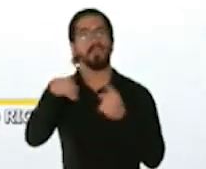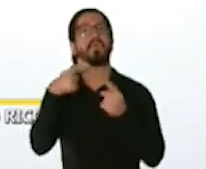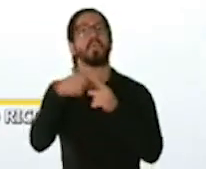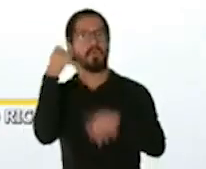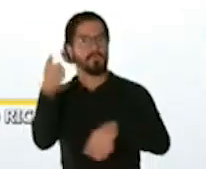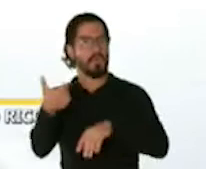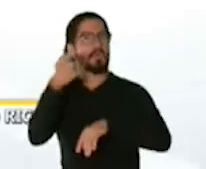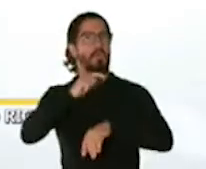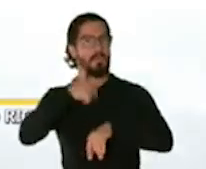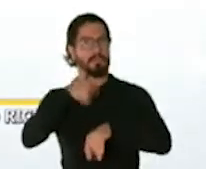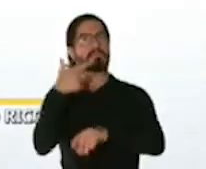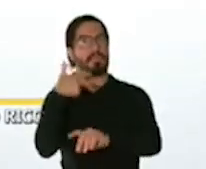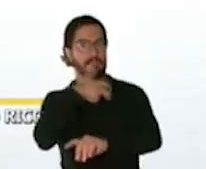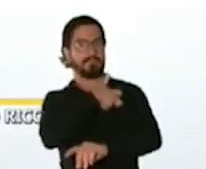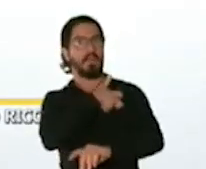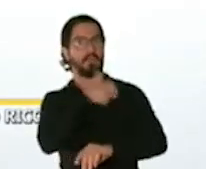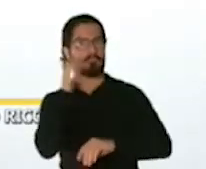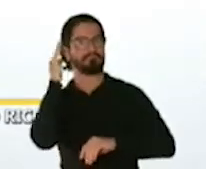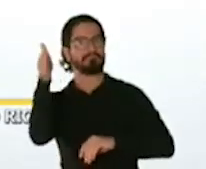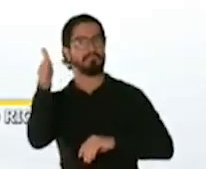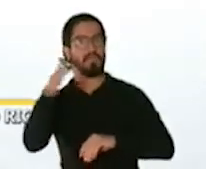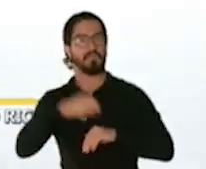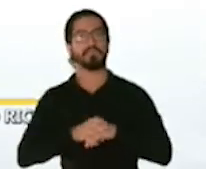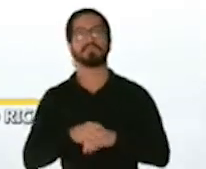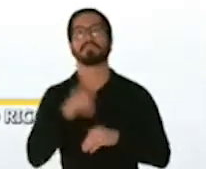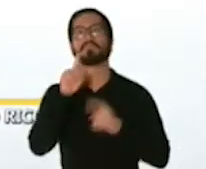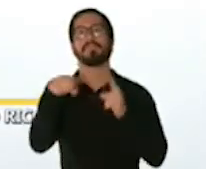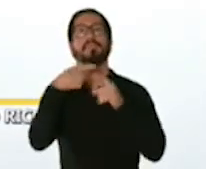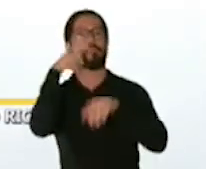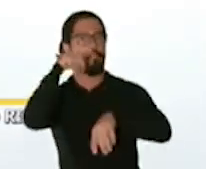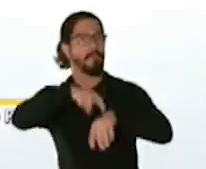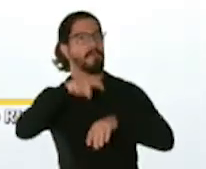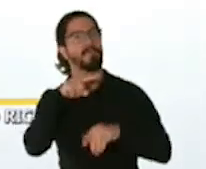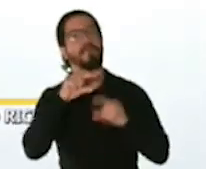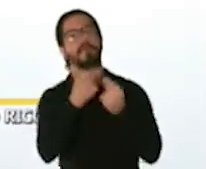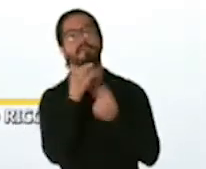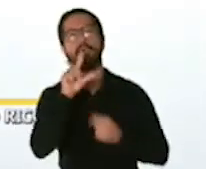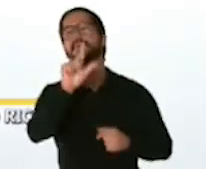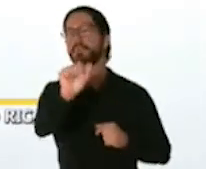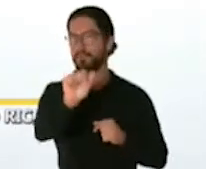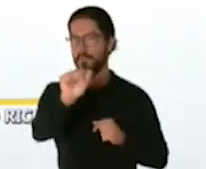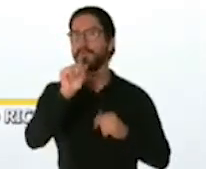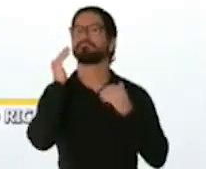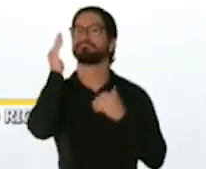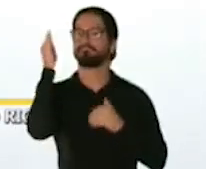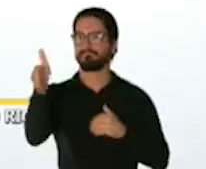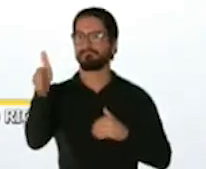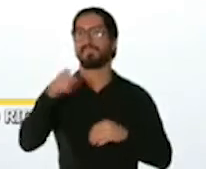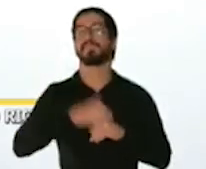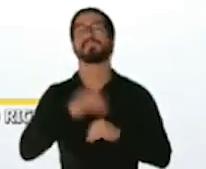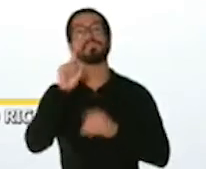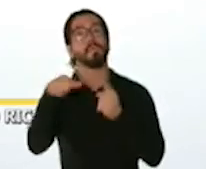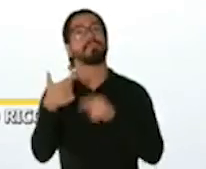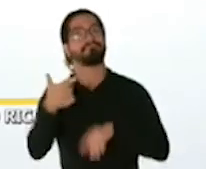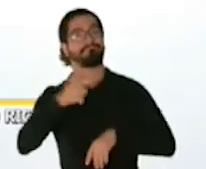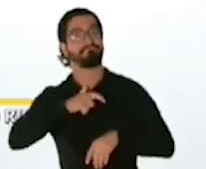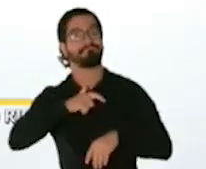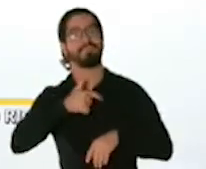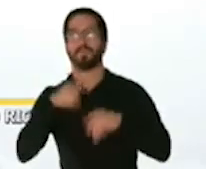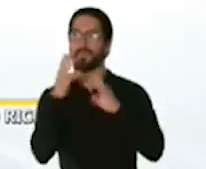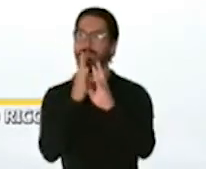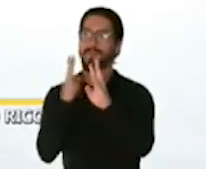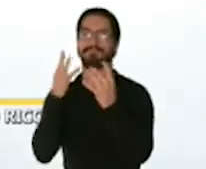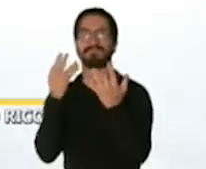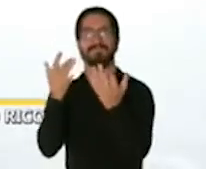hospital así que me tocará en la 1A y en cuanto nos toque allí estaremos haciendo la fila